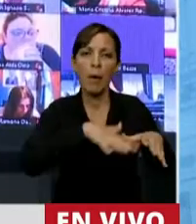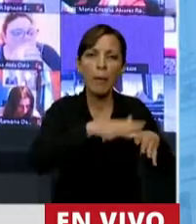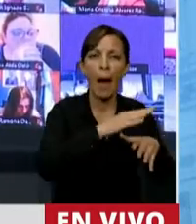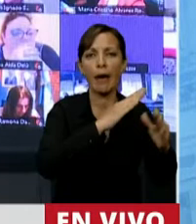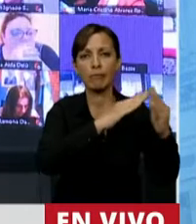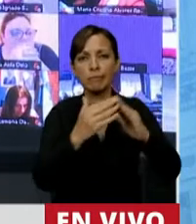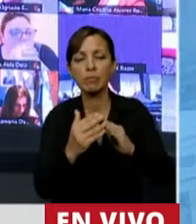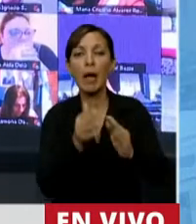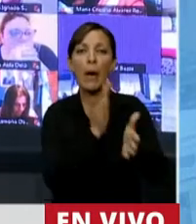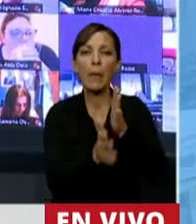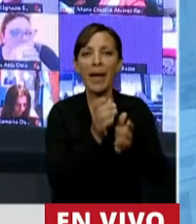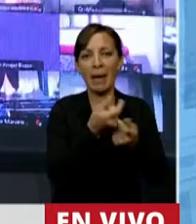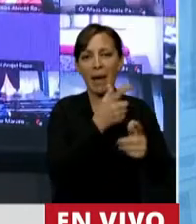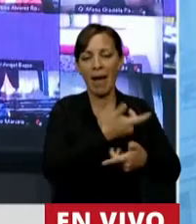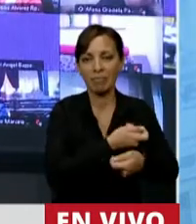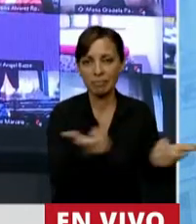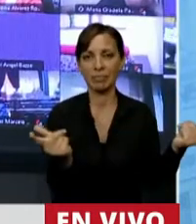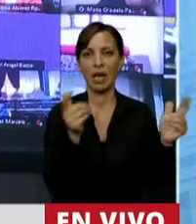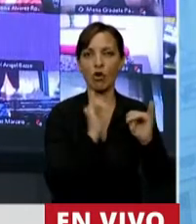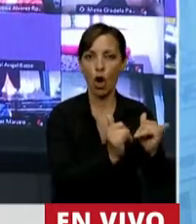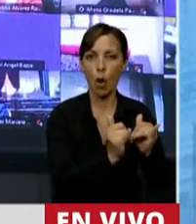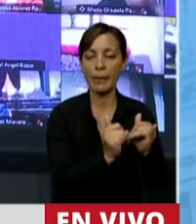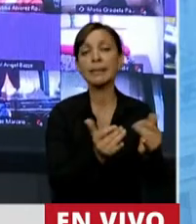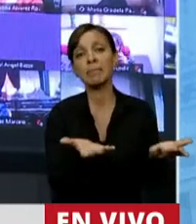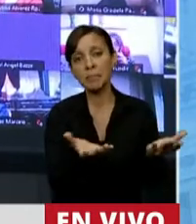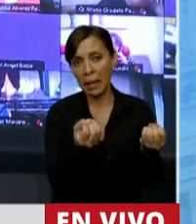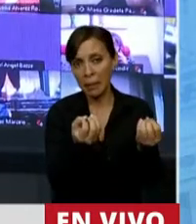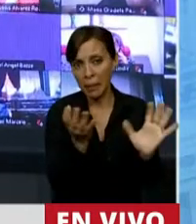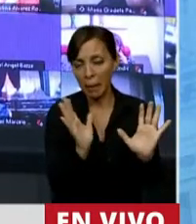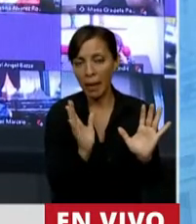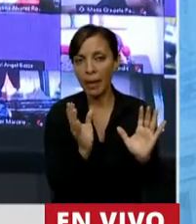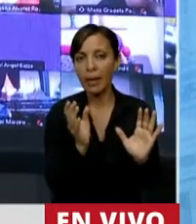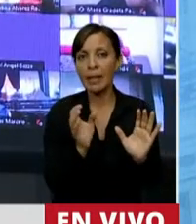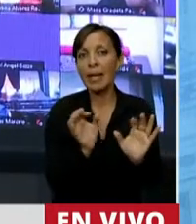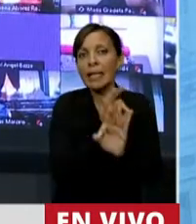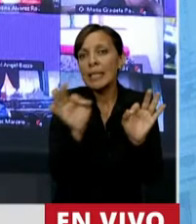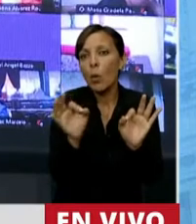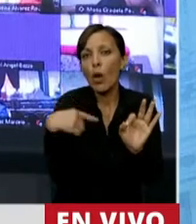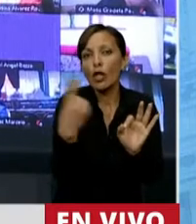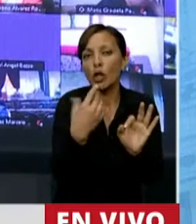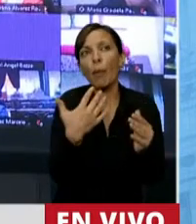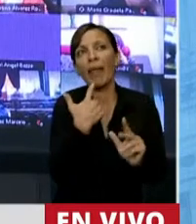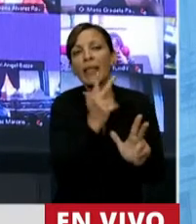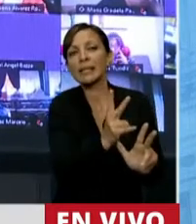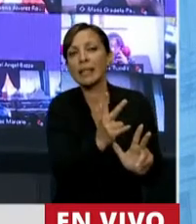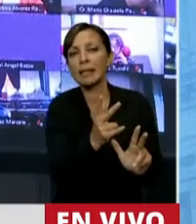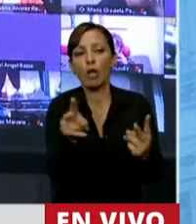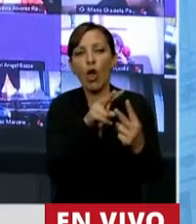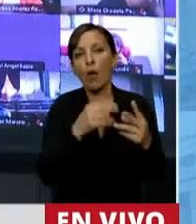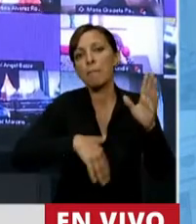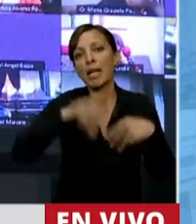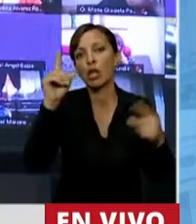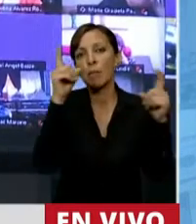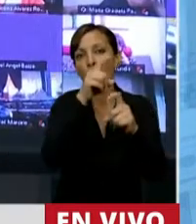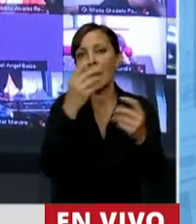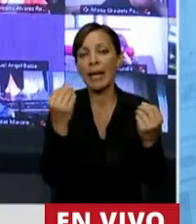A las becas Progresar para los jóvenes. Y es cierto. Ni esta altura puede negar que los dos grandes problemas de la Argentina